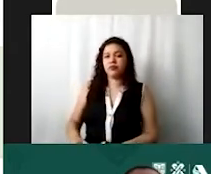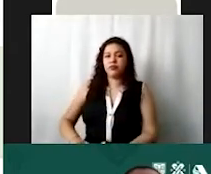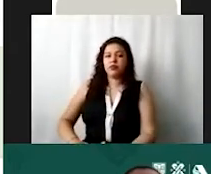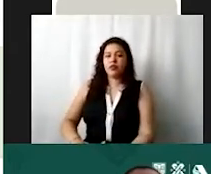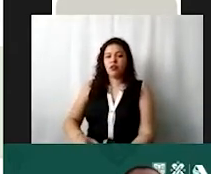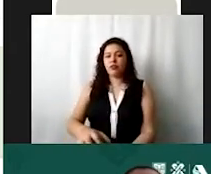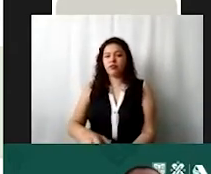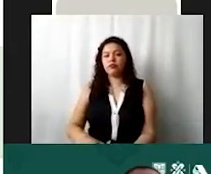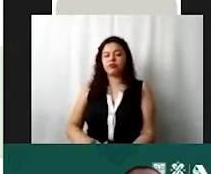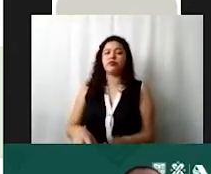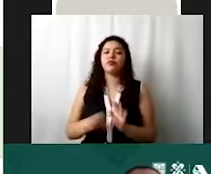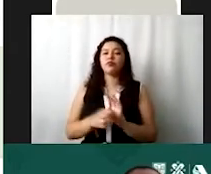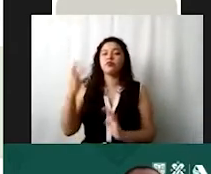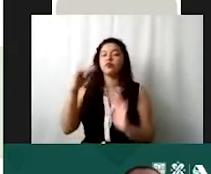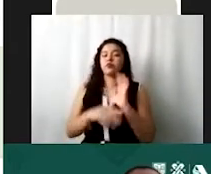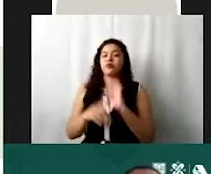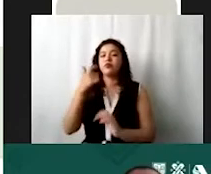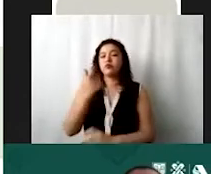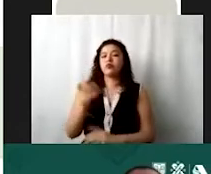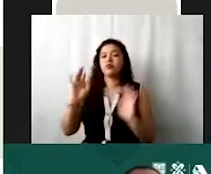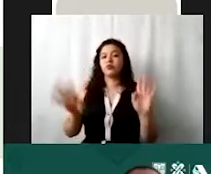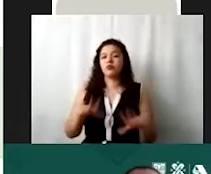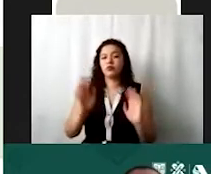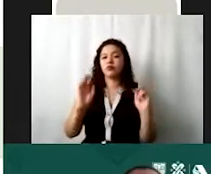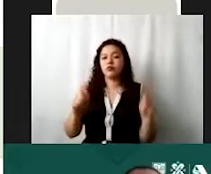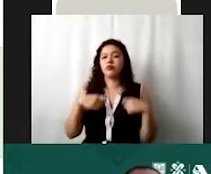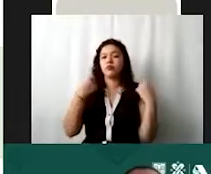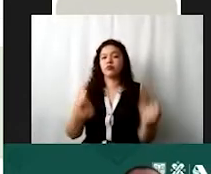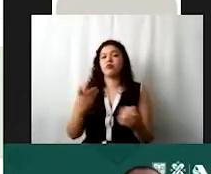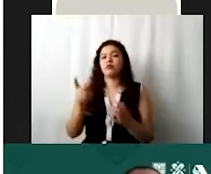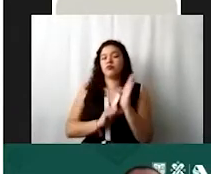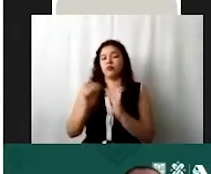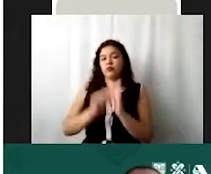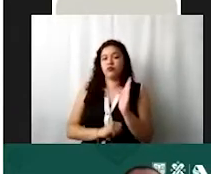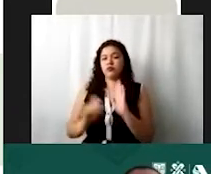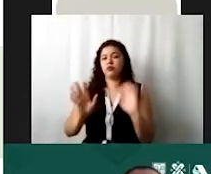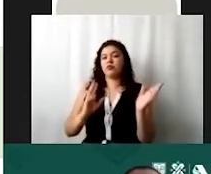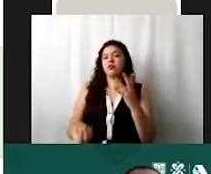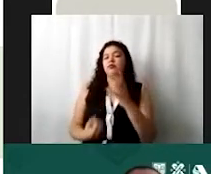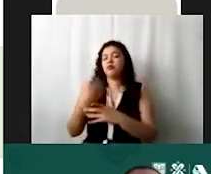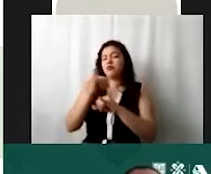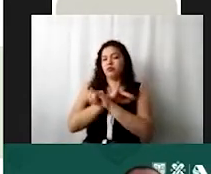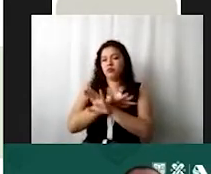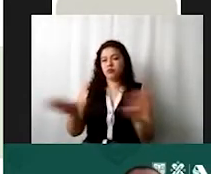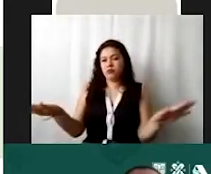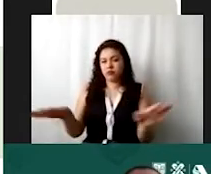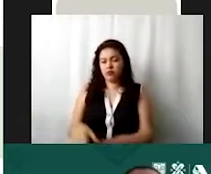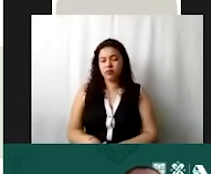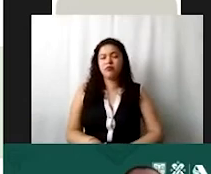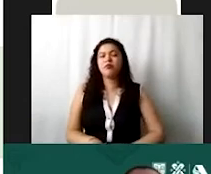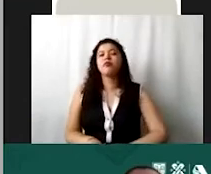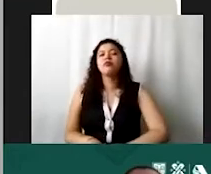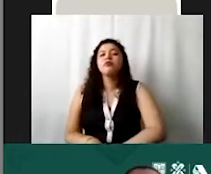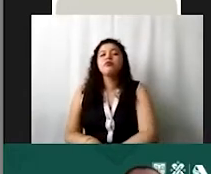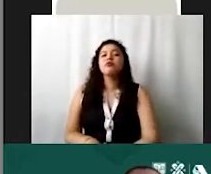por ejemplo, 3,000 pesos, le damos a asignar para que se llenen todos los meses y damos a actualizar. Y agregamos